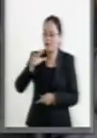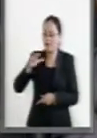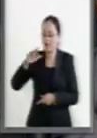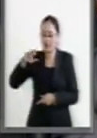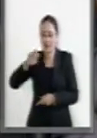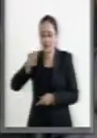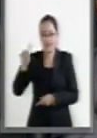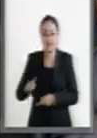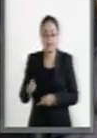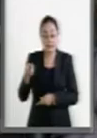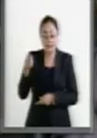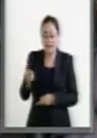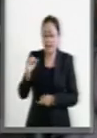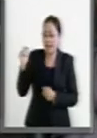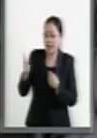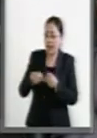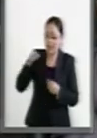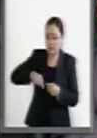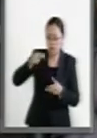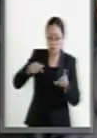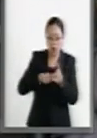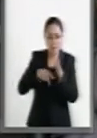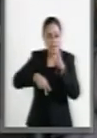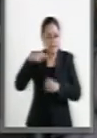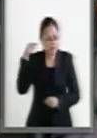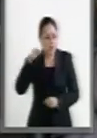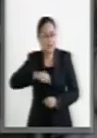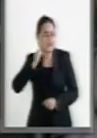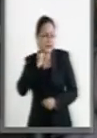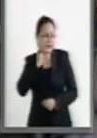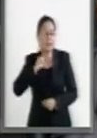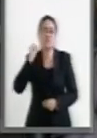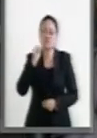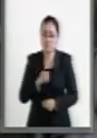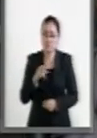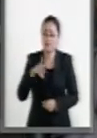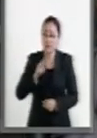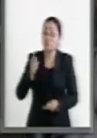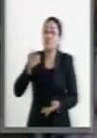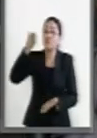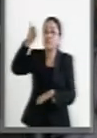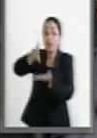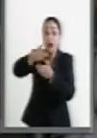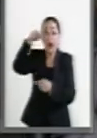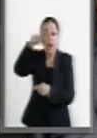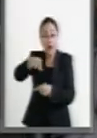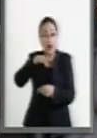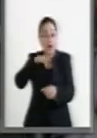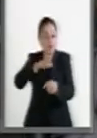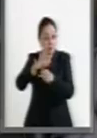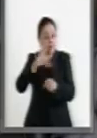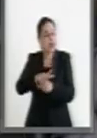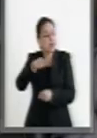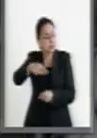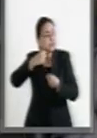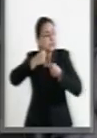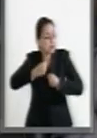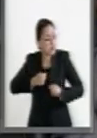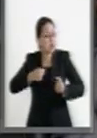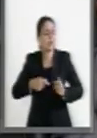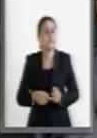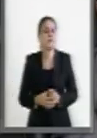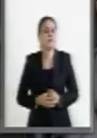que deja un espacio en el Senado, pero que donde esté, estoy seguro, podrá